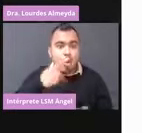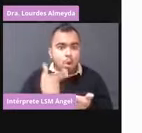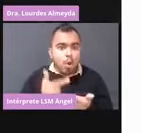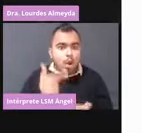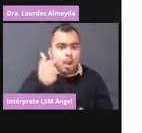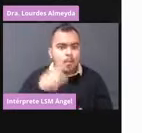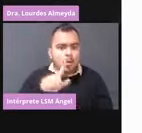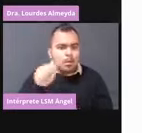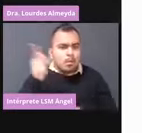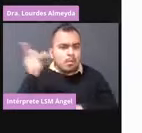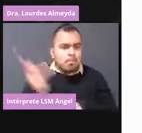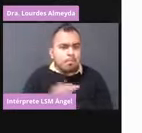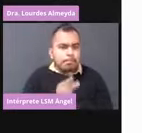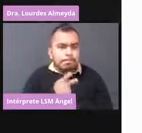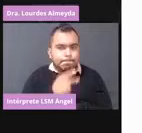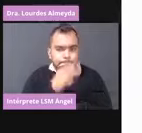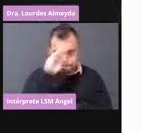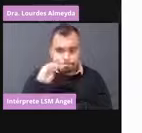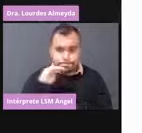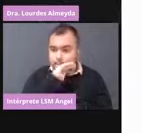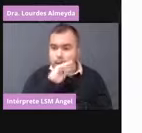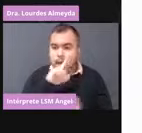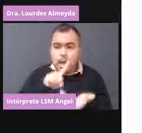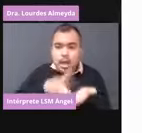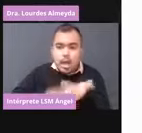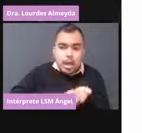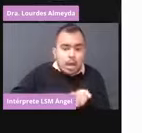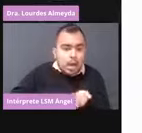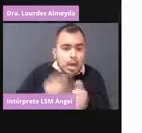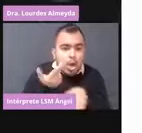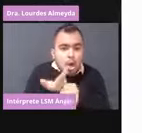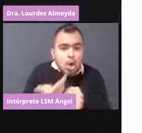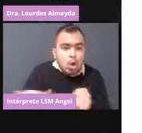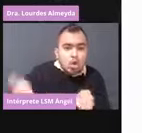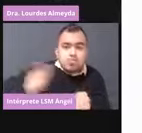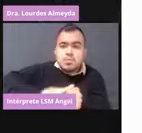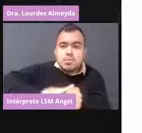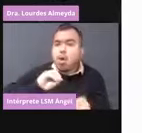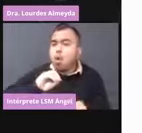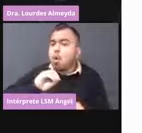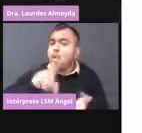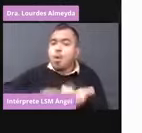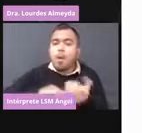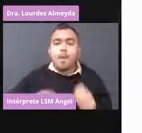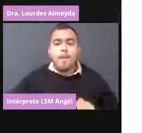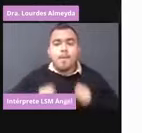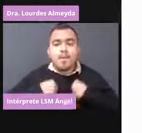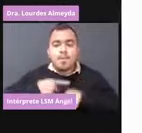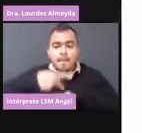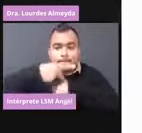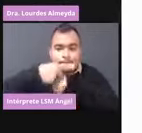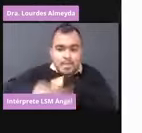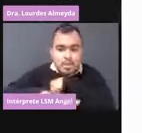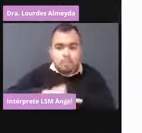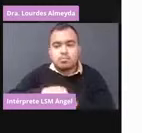al estar internado en el hospital y a tener peligro para la vida, pues sí puede vacunarse.